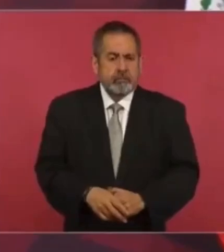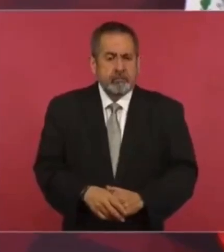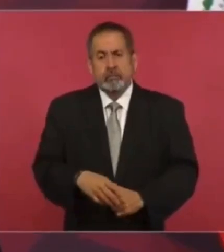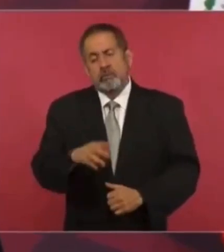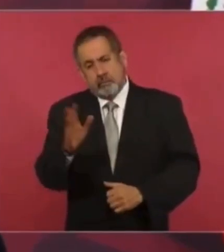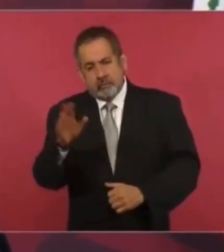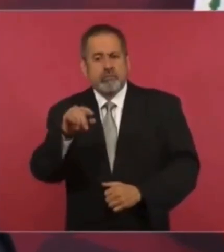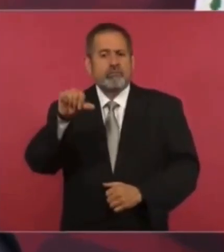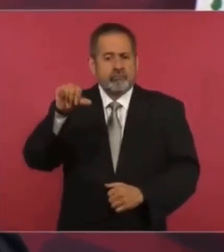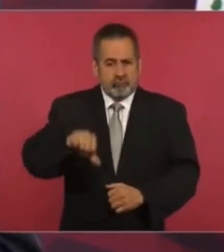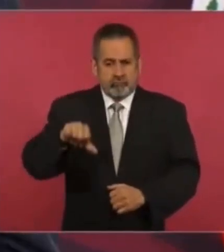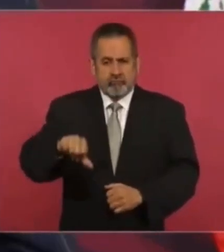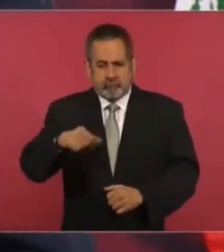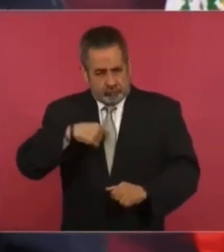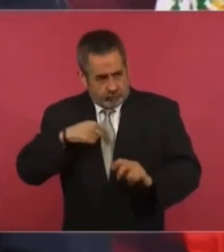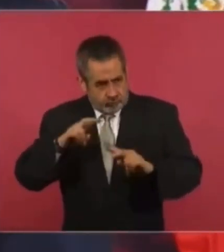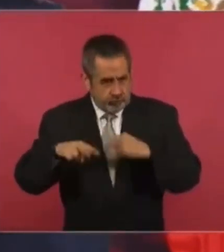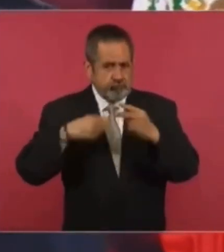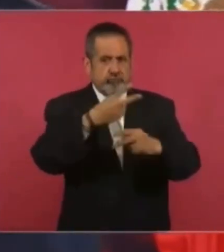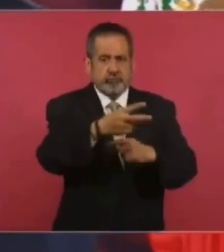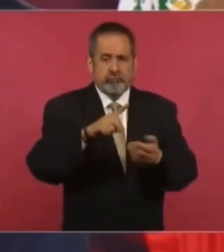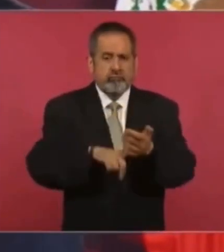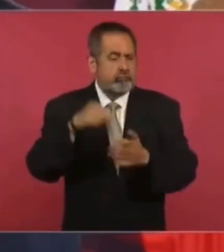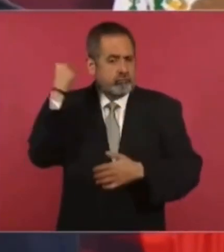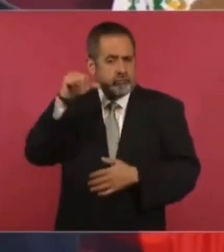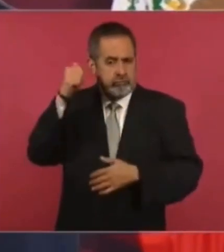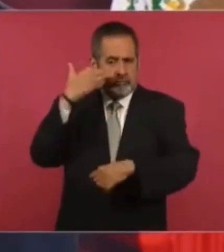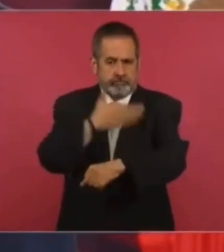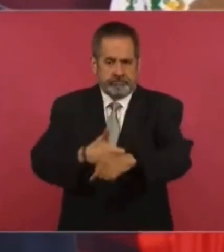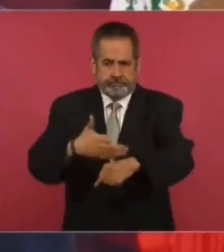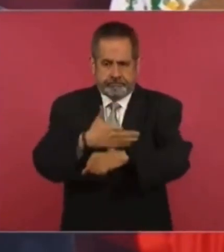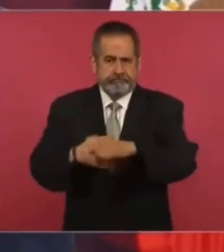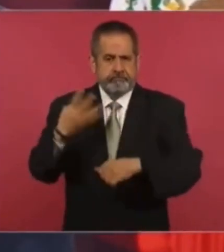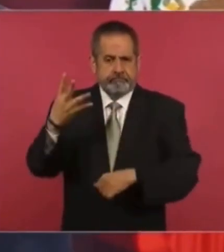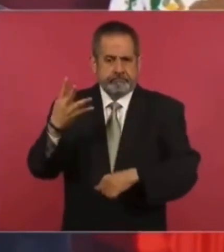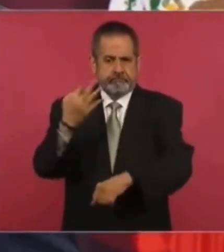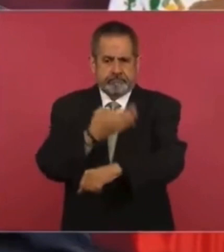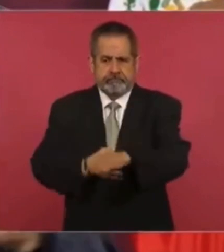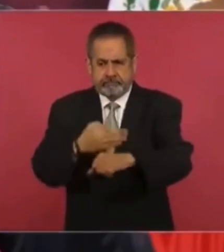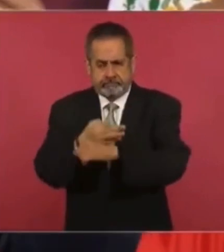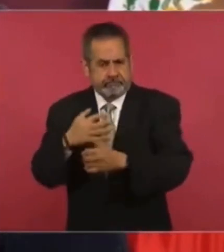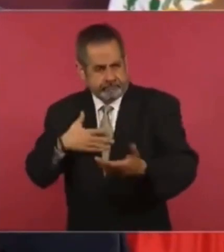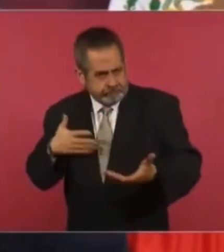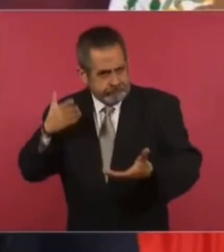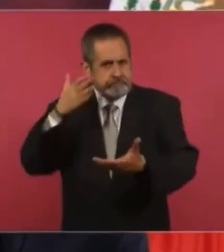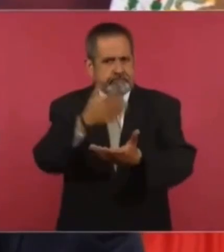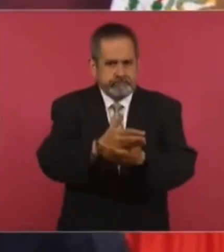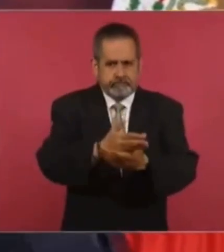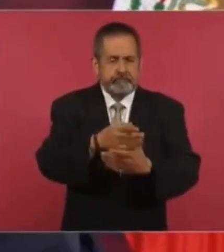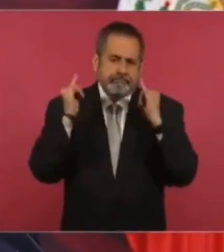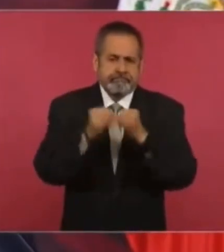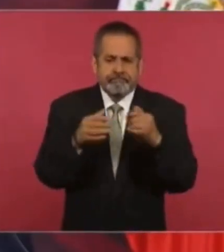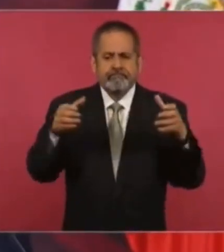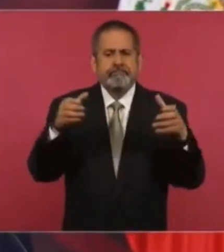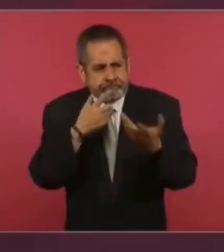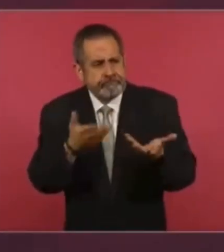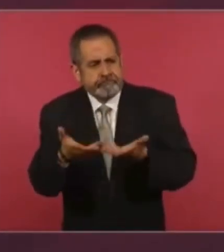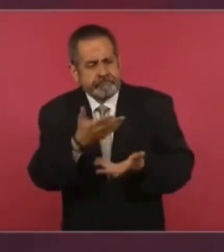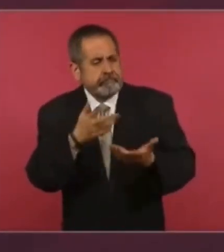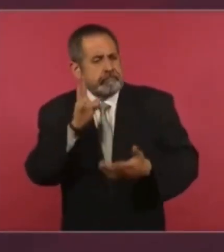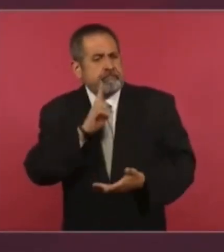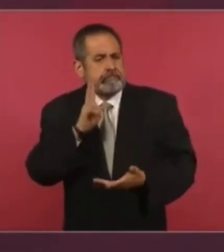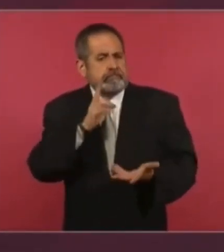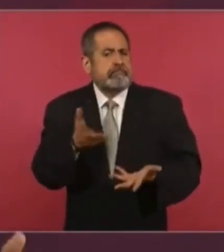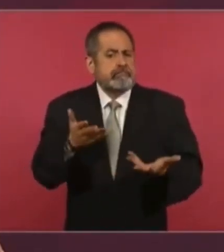Y hoy voy a Acapulco por la tarde, a las cuatro de la tarde, tenemos una reunión para evaluar